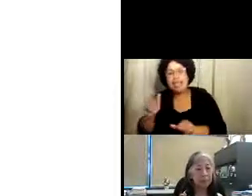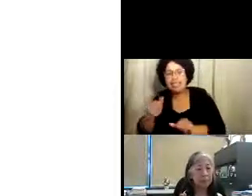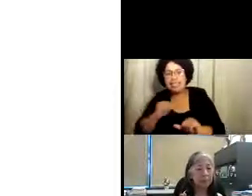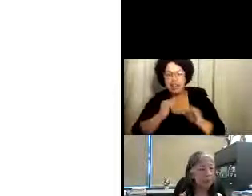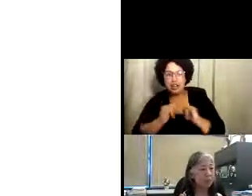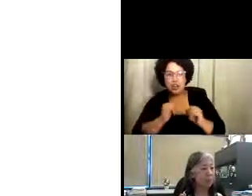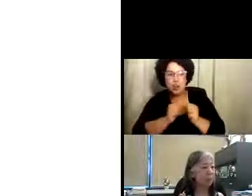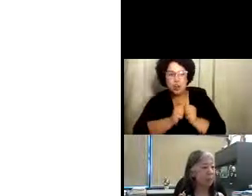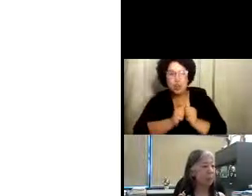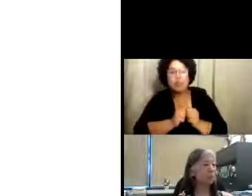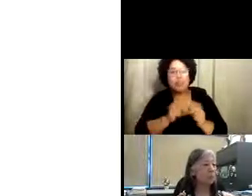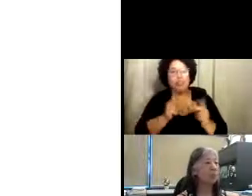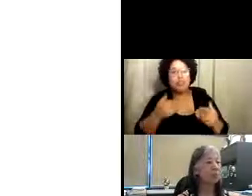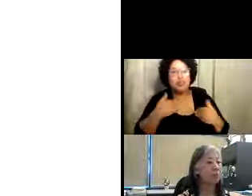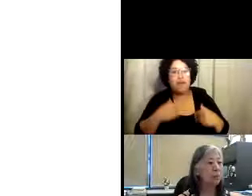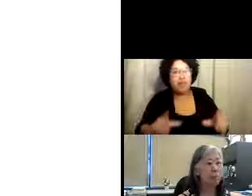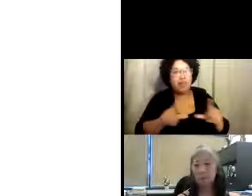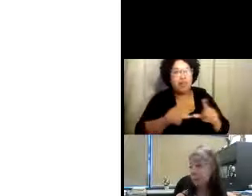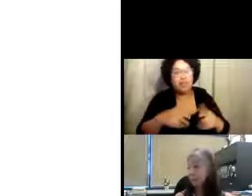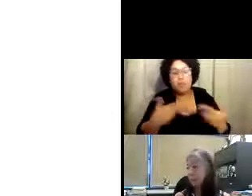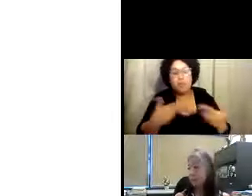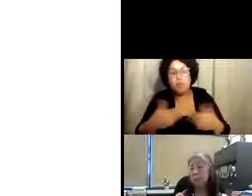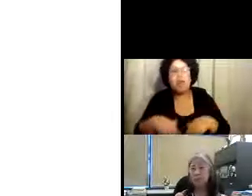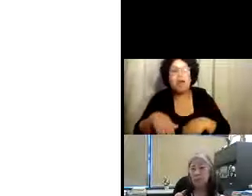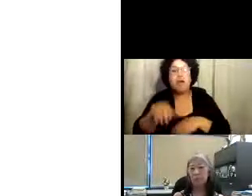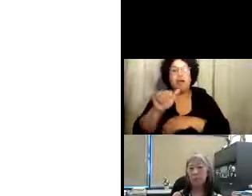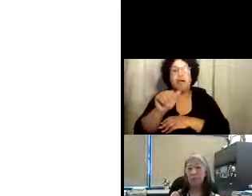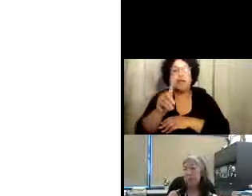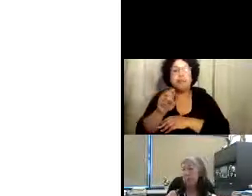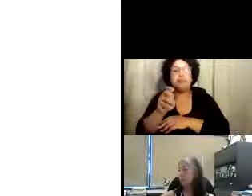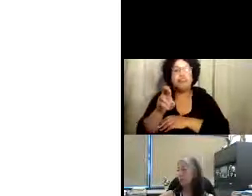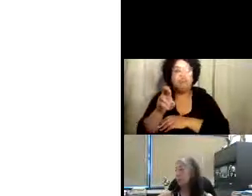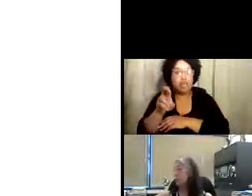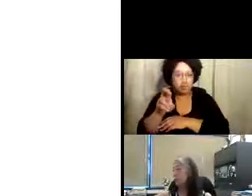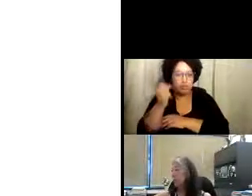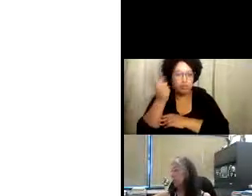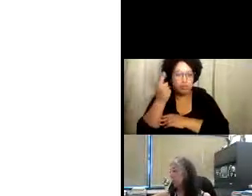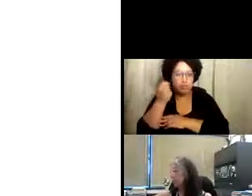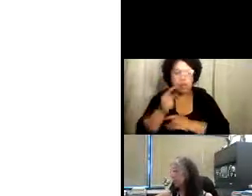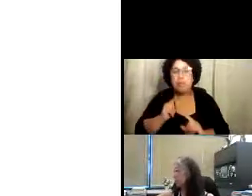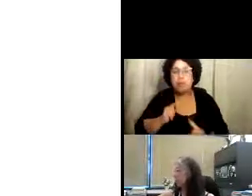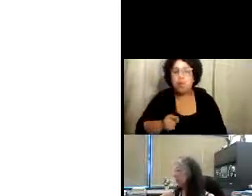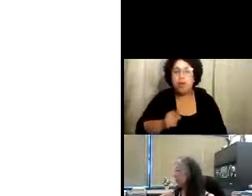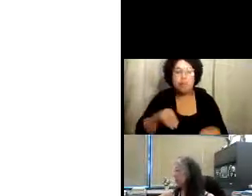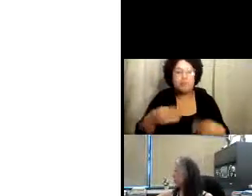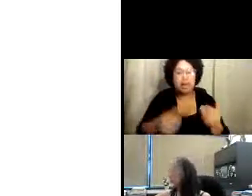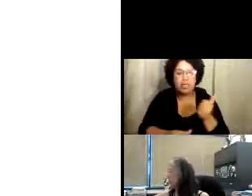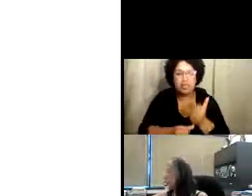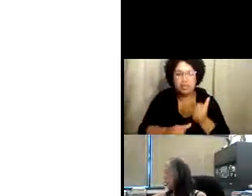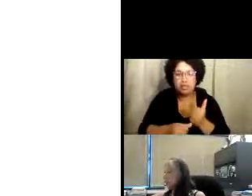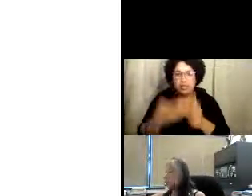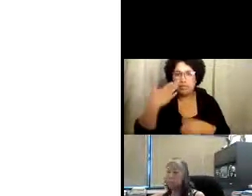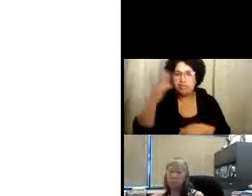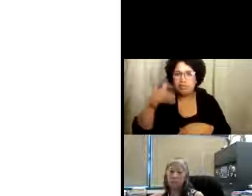Siempre vamos a conducir una entrevista de salida con el concesionario. Y de nuevo,